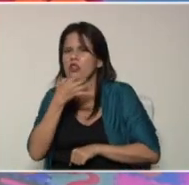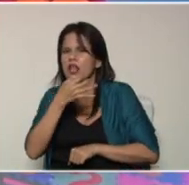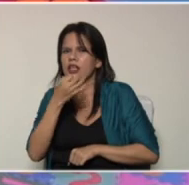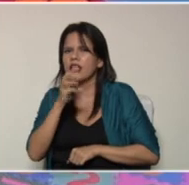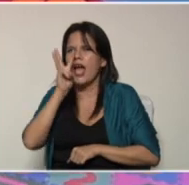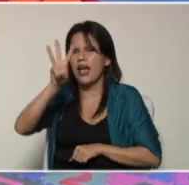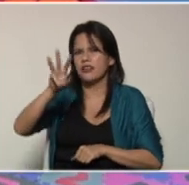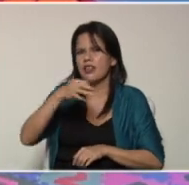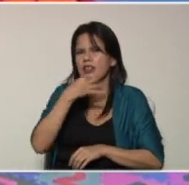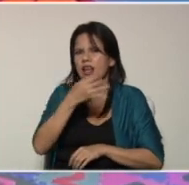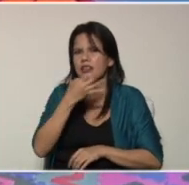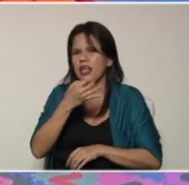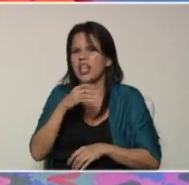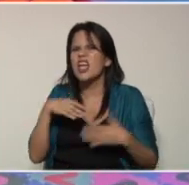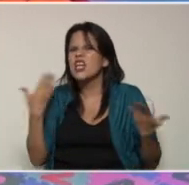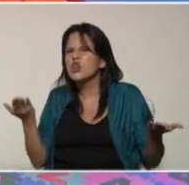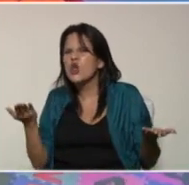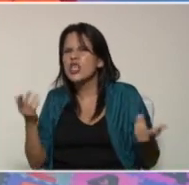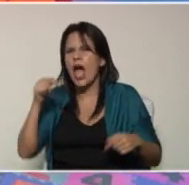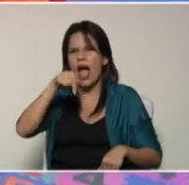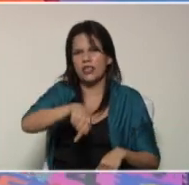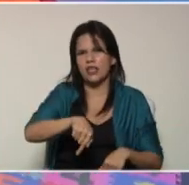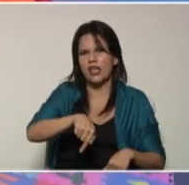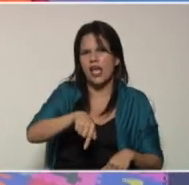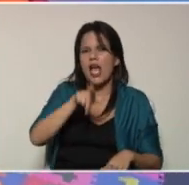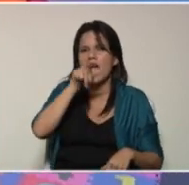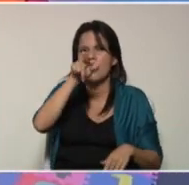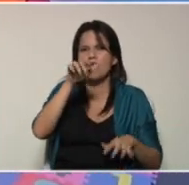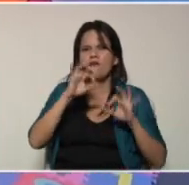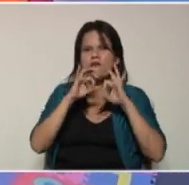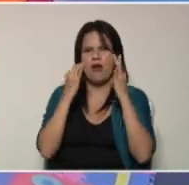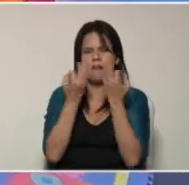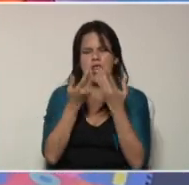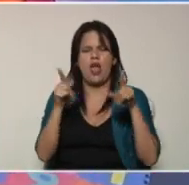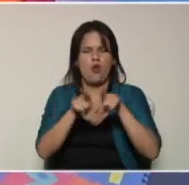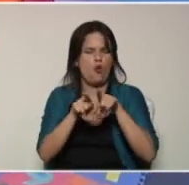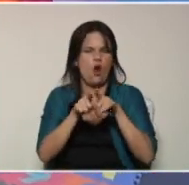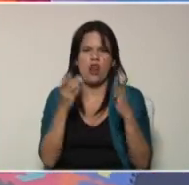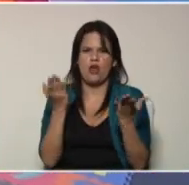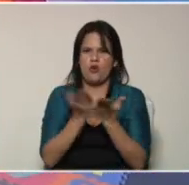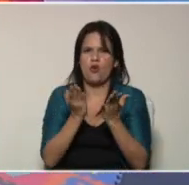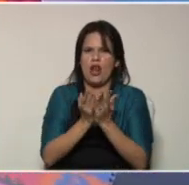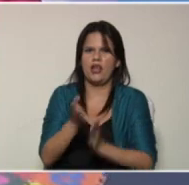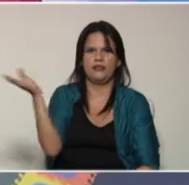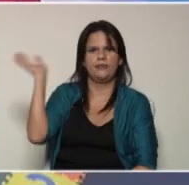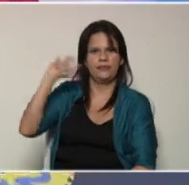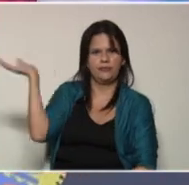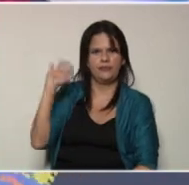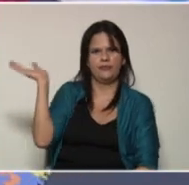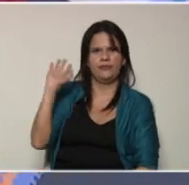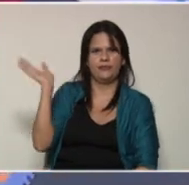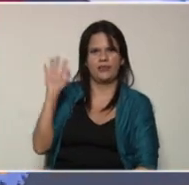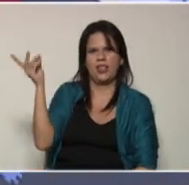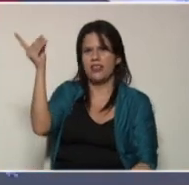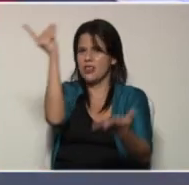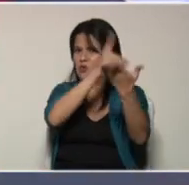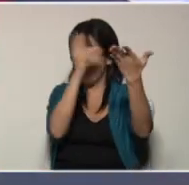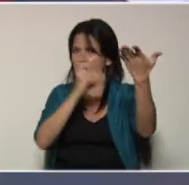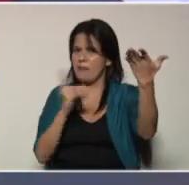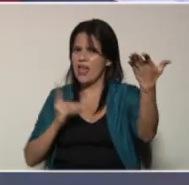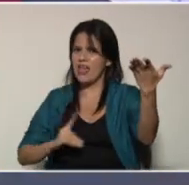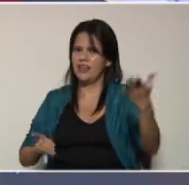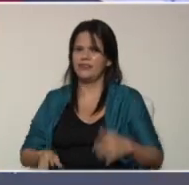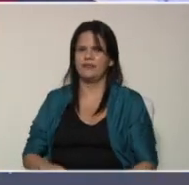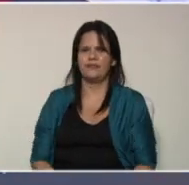a 3 de la tarde en donde en este tu programa cada familia una escuela dibújame